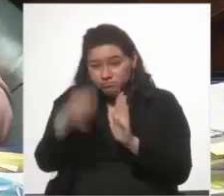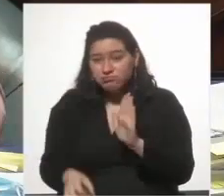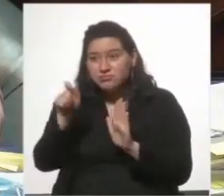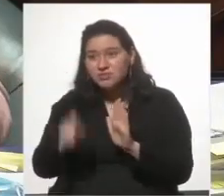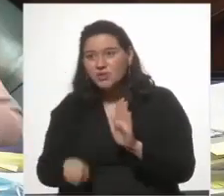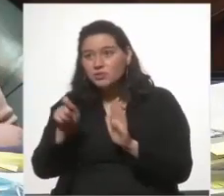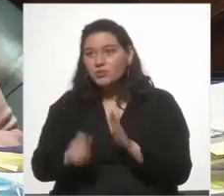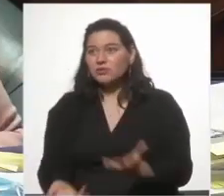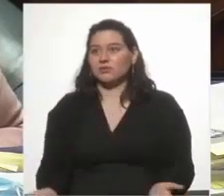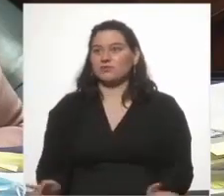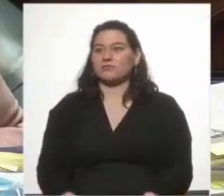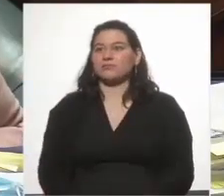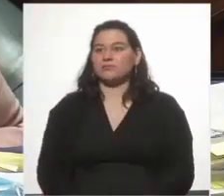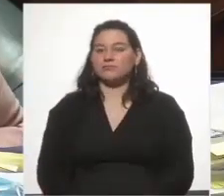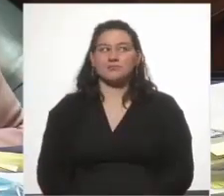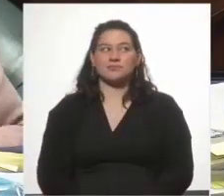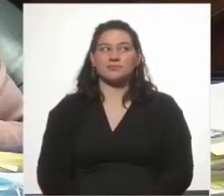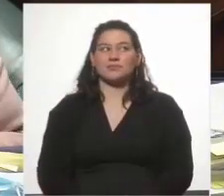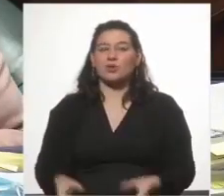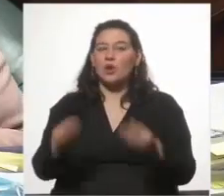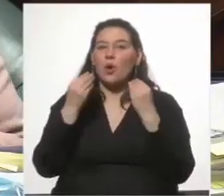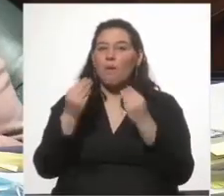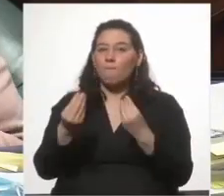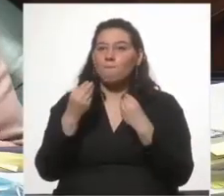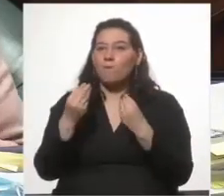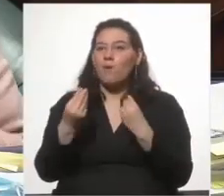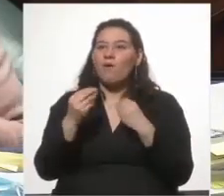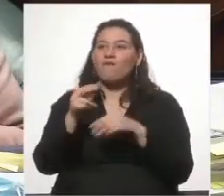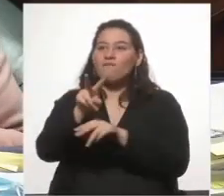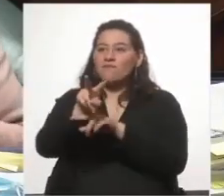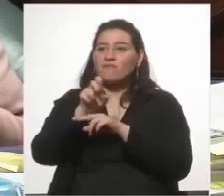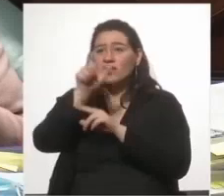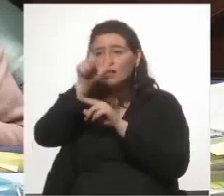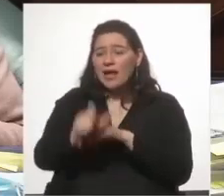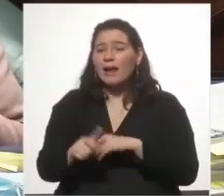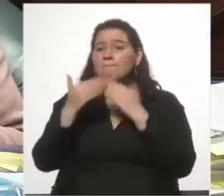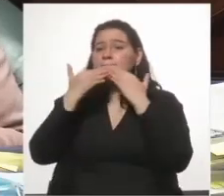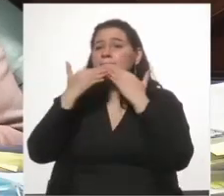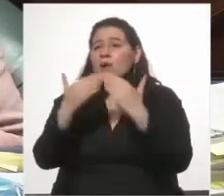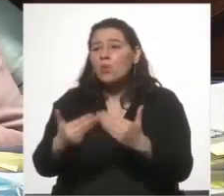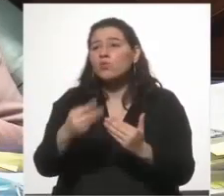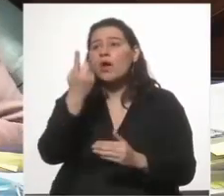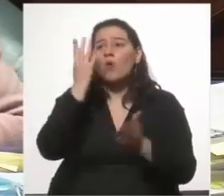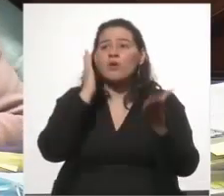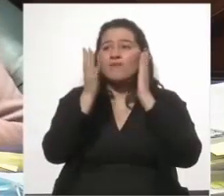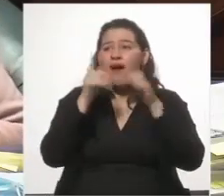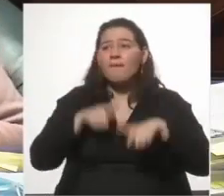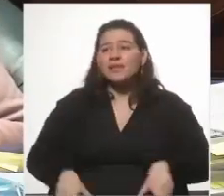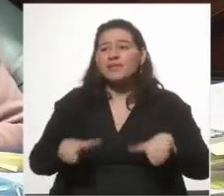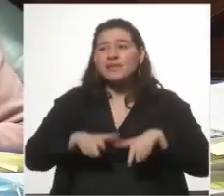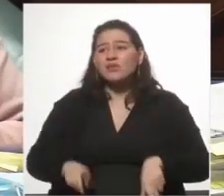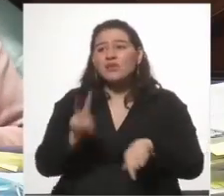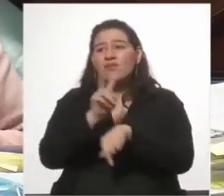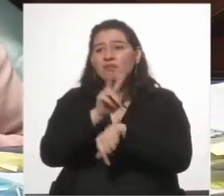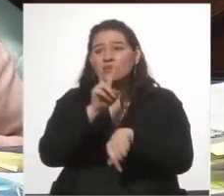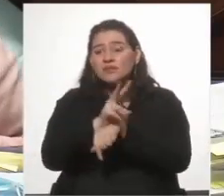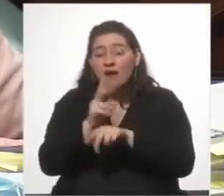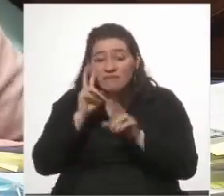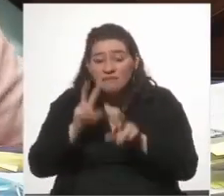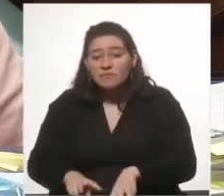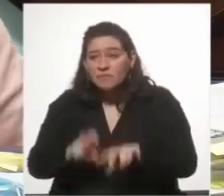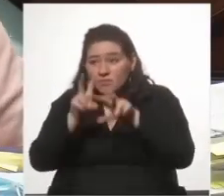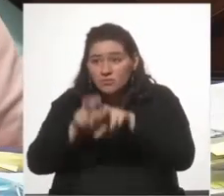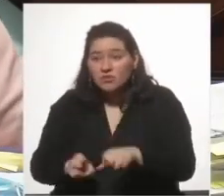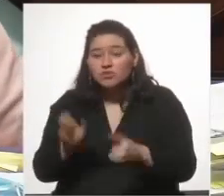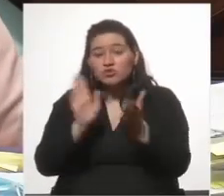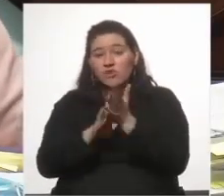justicia ¿cómo un fiscal le va a preguntar a un abogado del ministerio de defensa o sea estaba indagando sobre